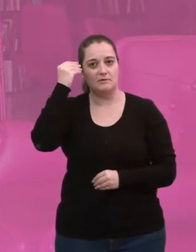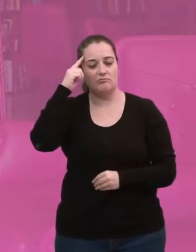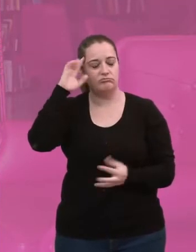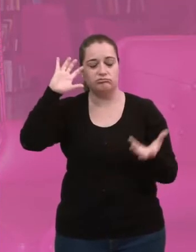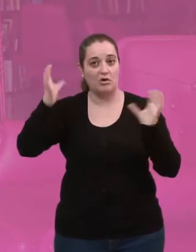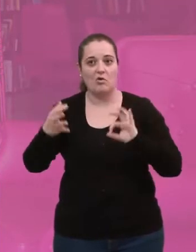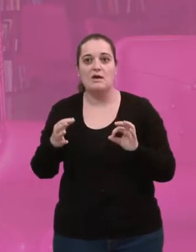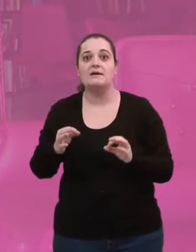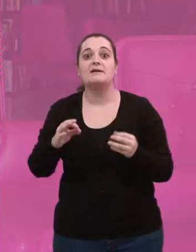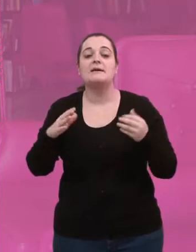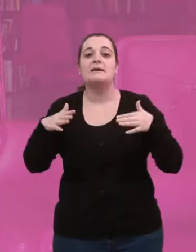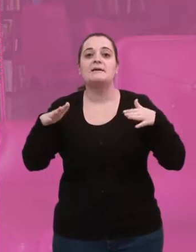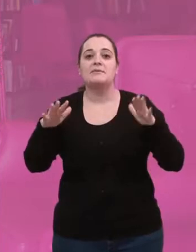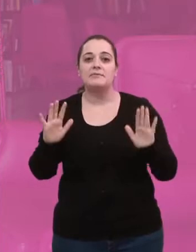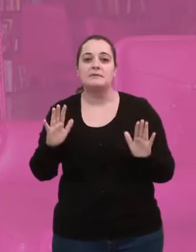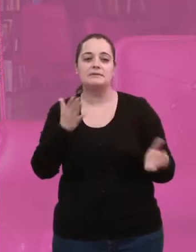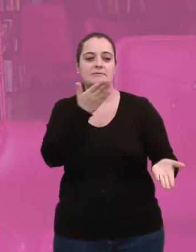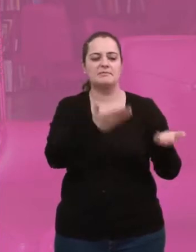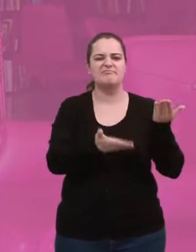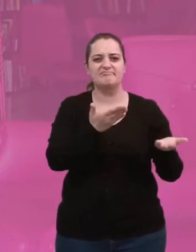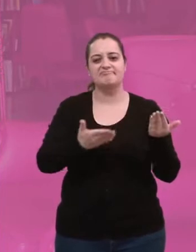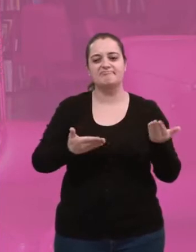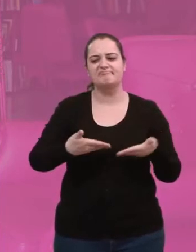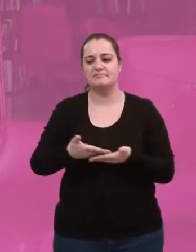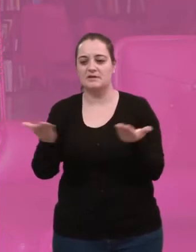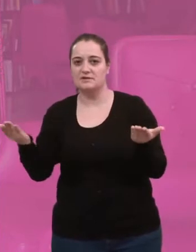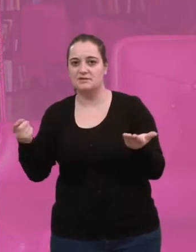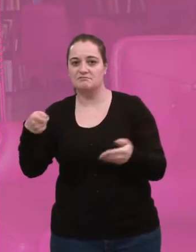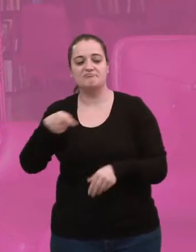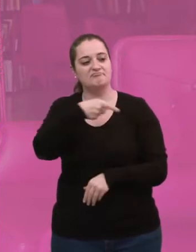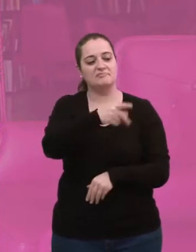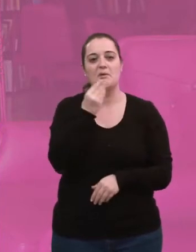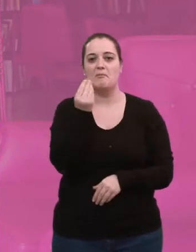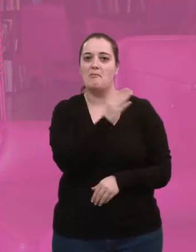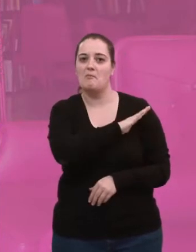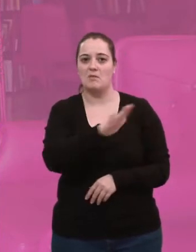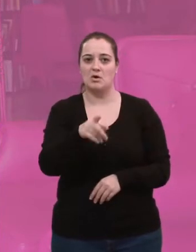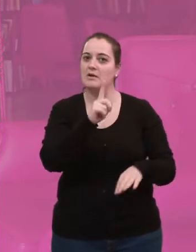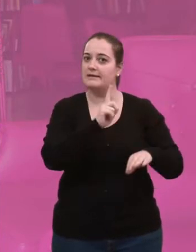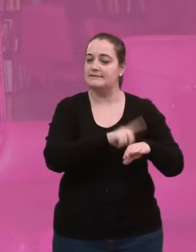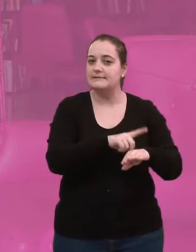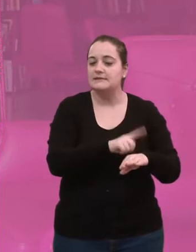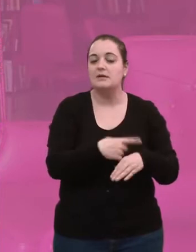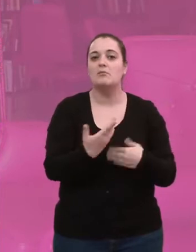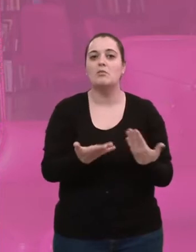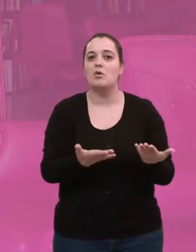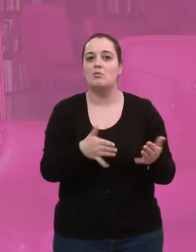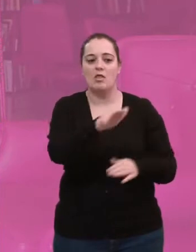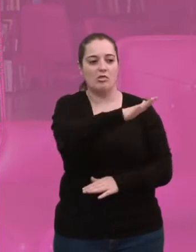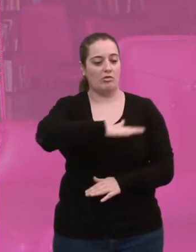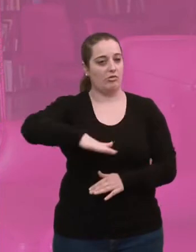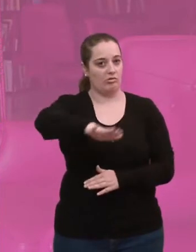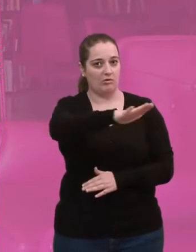locura. Pero haciendo un poco de matriz de evaluación con todo lo demás era la que mejor cabía, tanto por tiempo como por